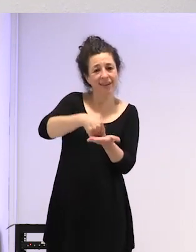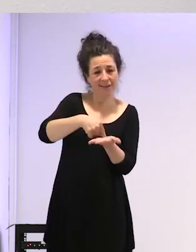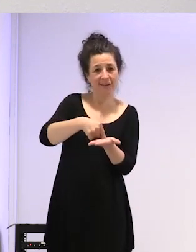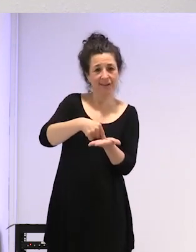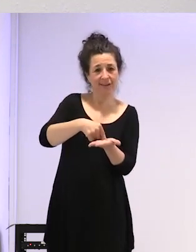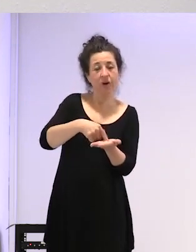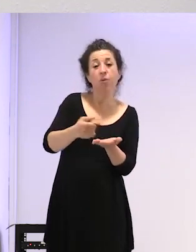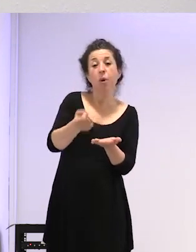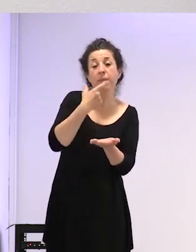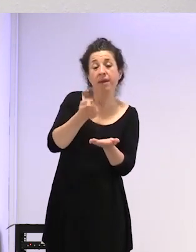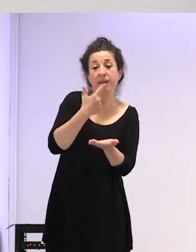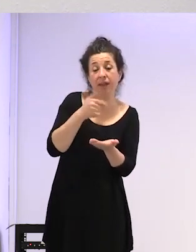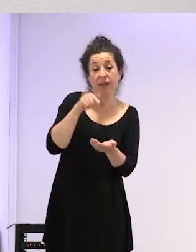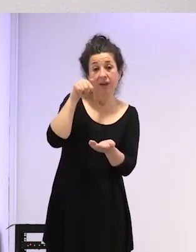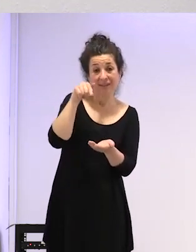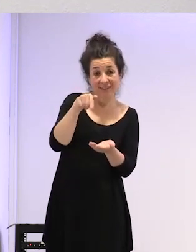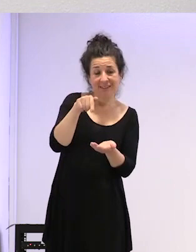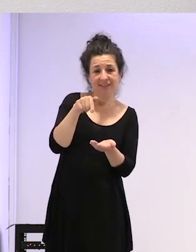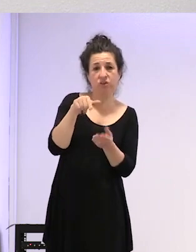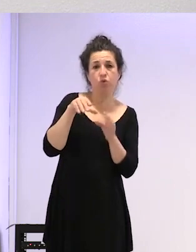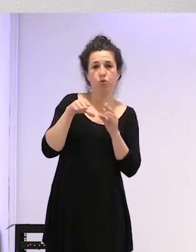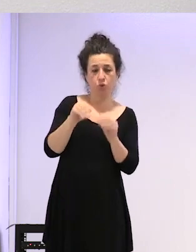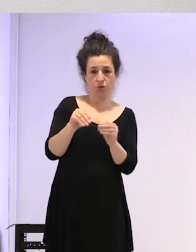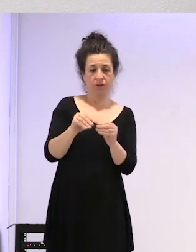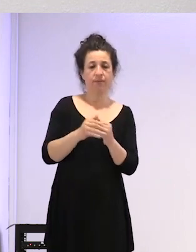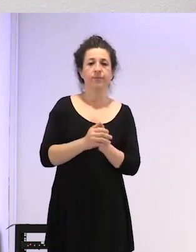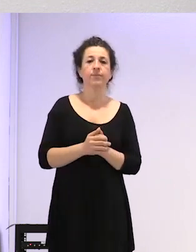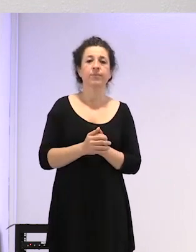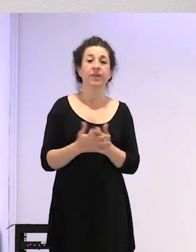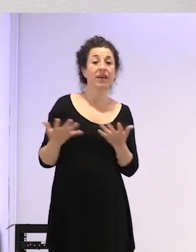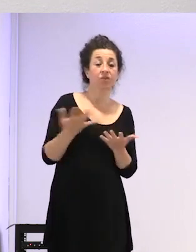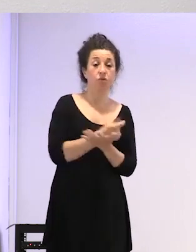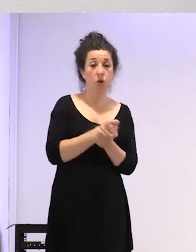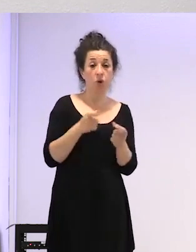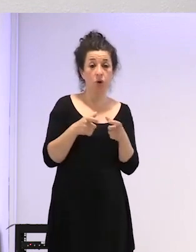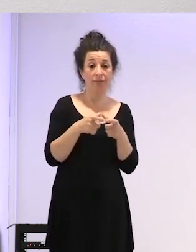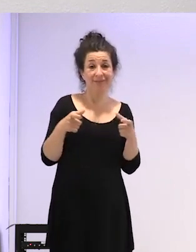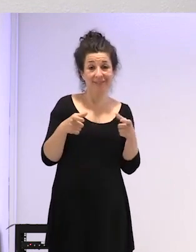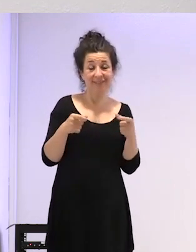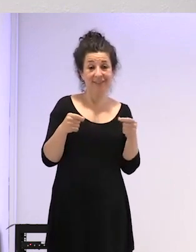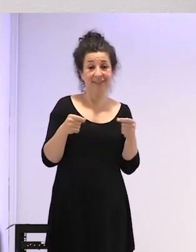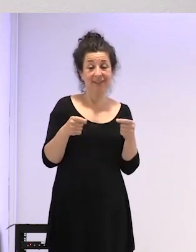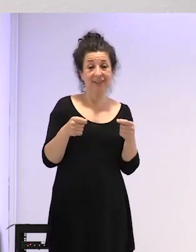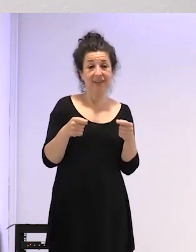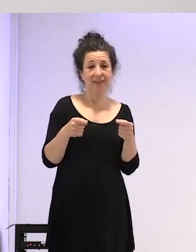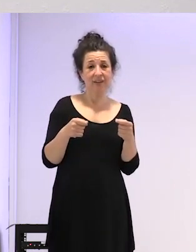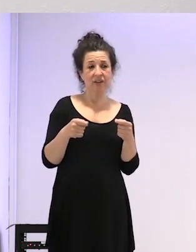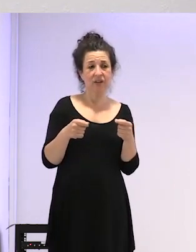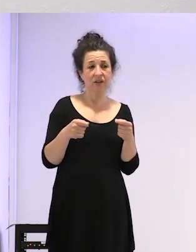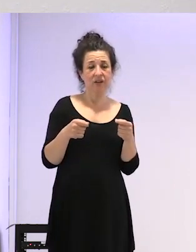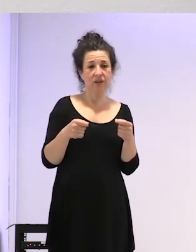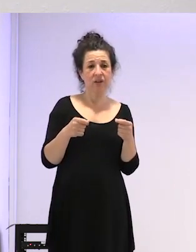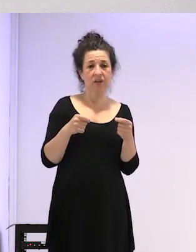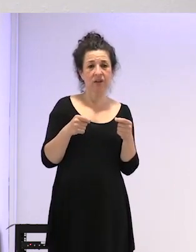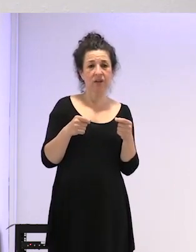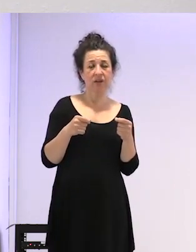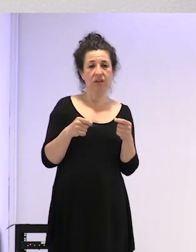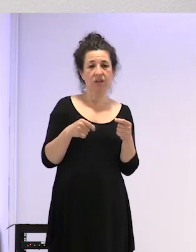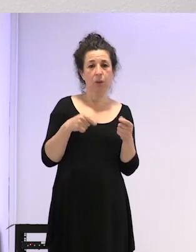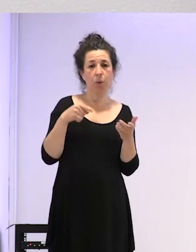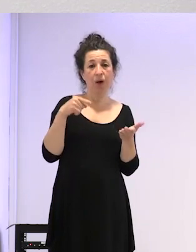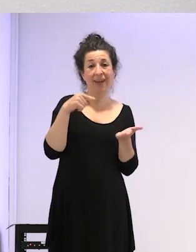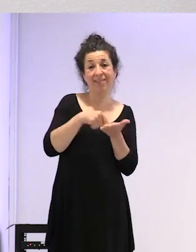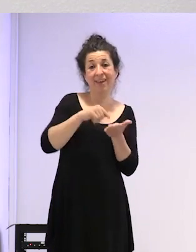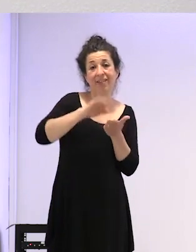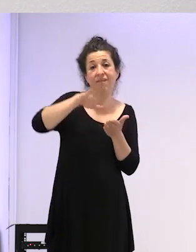en estas medicaciones o sea de hecho todo lo que estamos recetando es lo que llaman off-label fuera de indicación